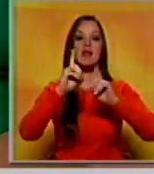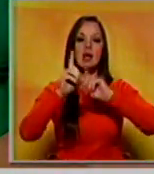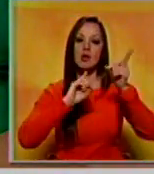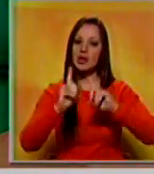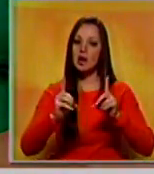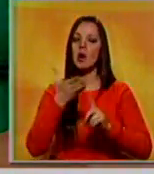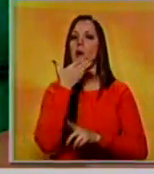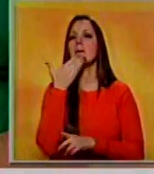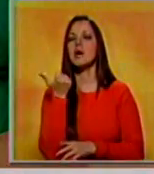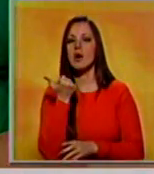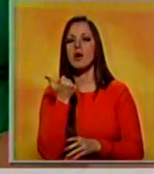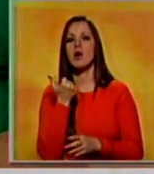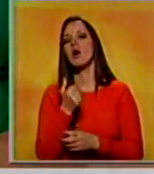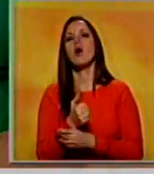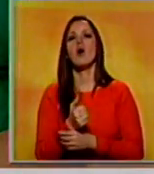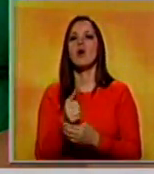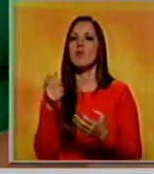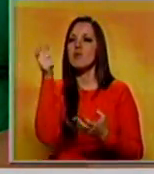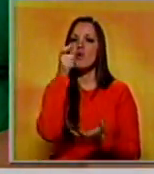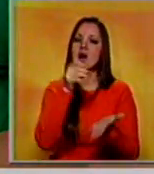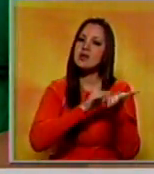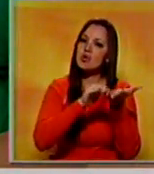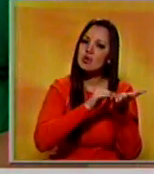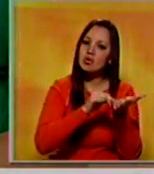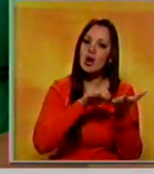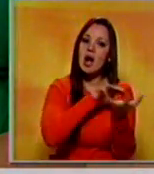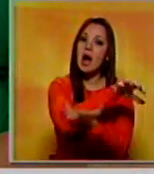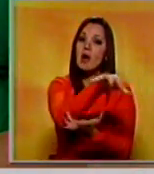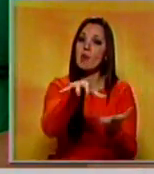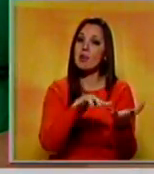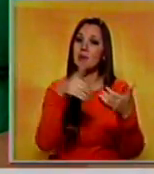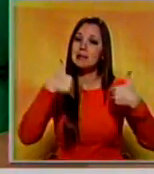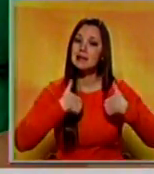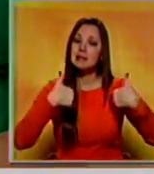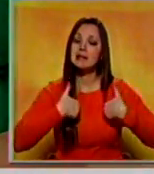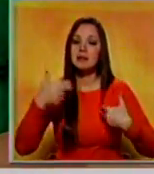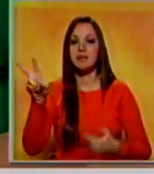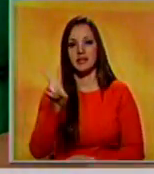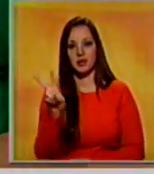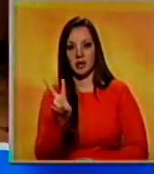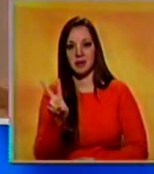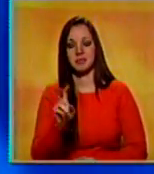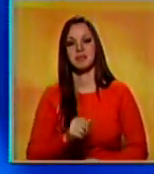superar los problemas que enfrenta Venezuela. Desde la Urbina, Liz Flores, Noticiero Benevisión.